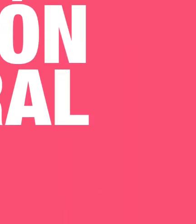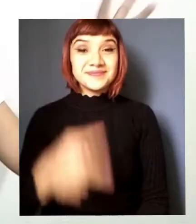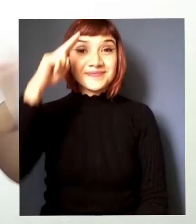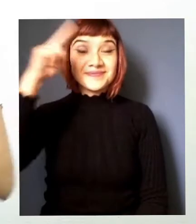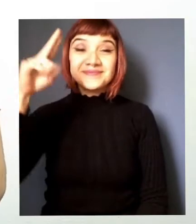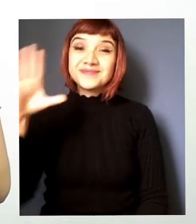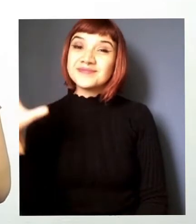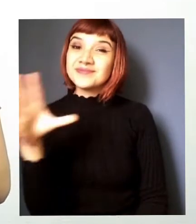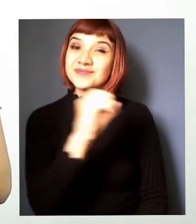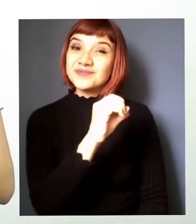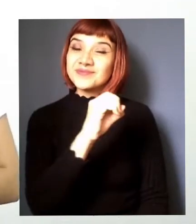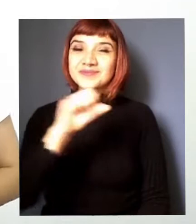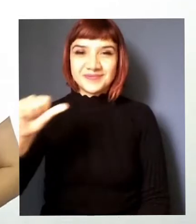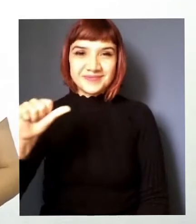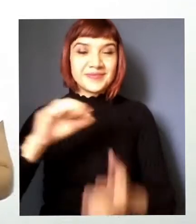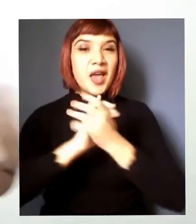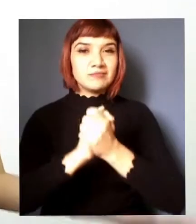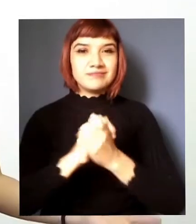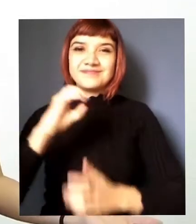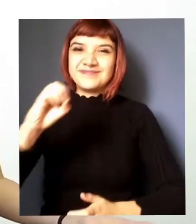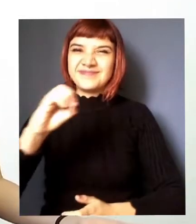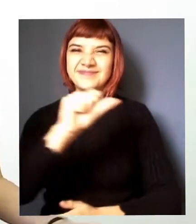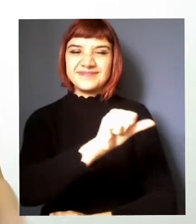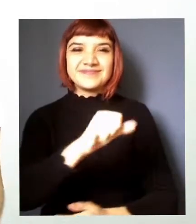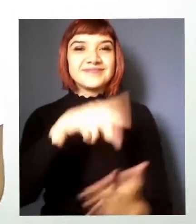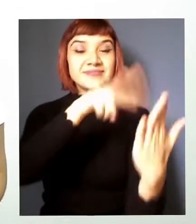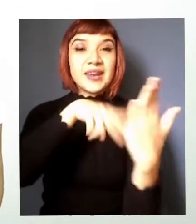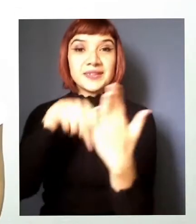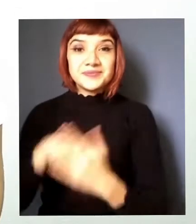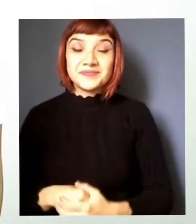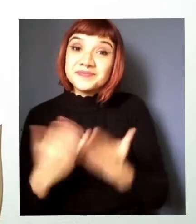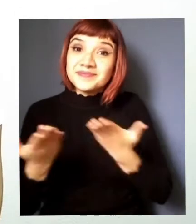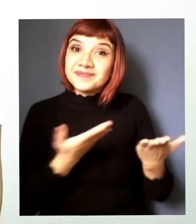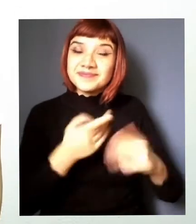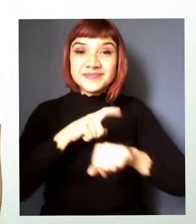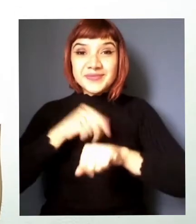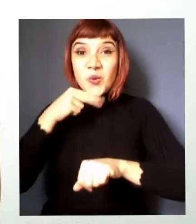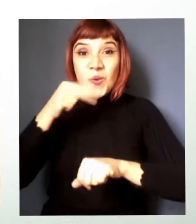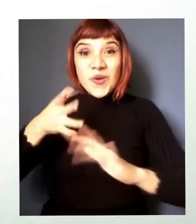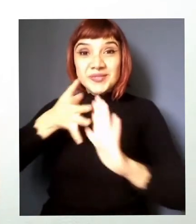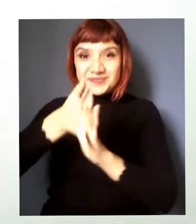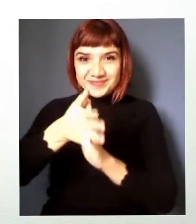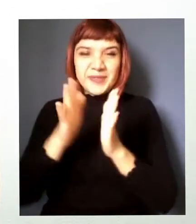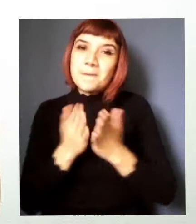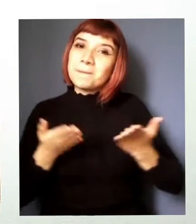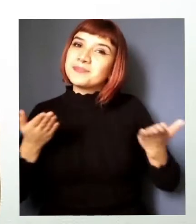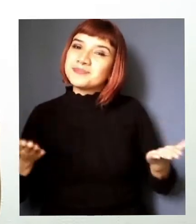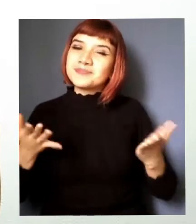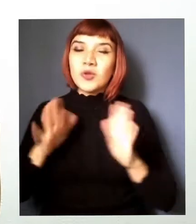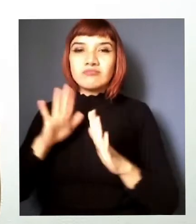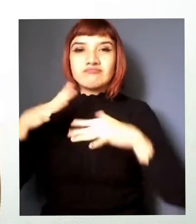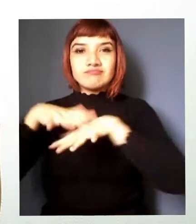Hola a todos y todas amigos y amigas lectores bienvenidos a la hora del cuento de la red de